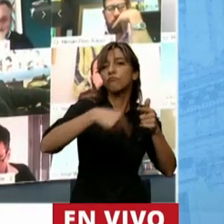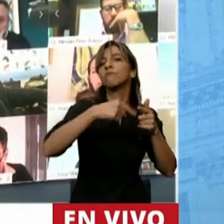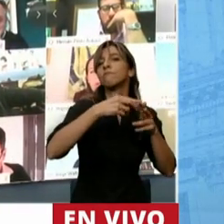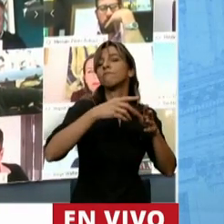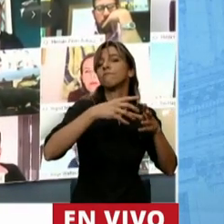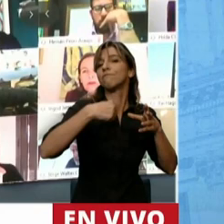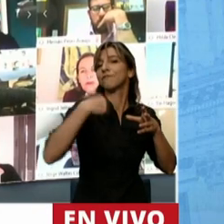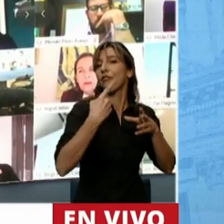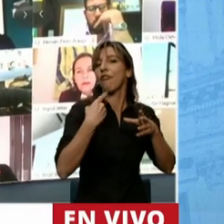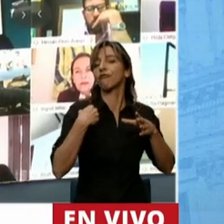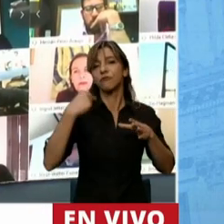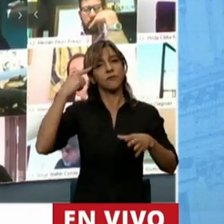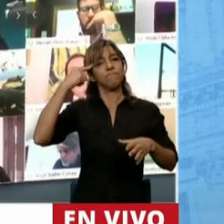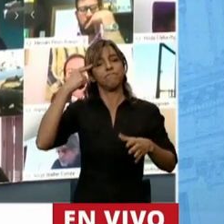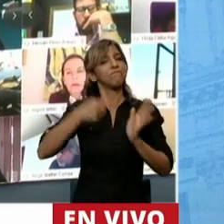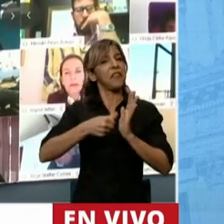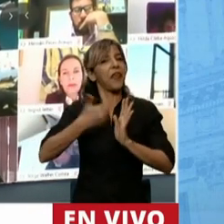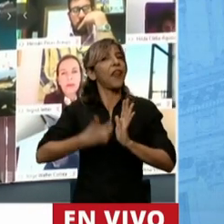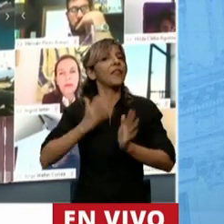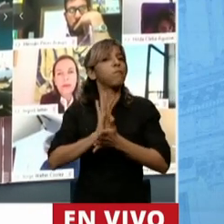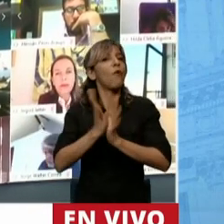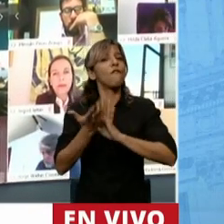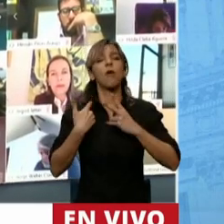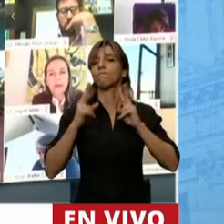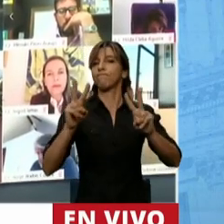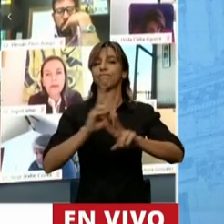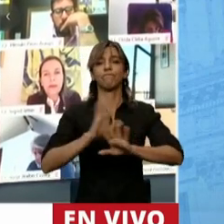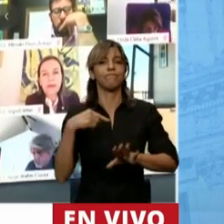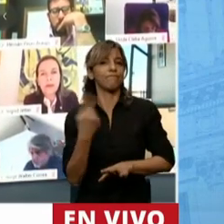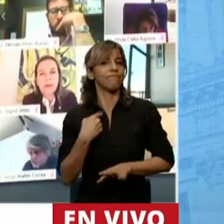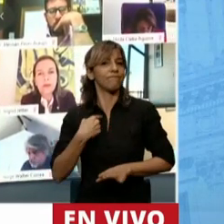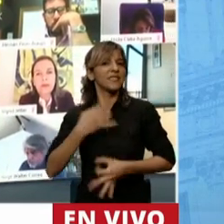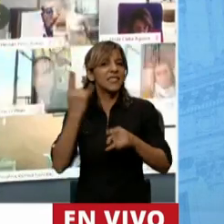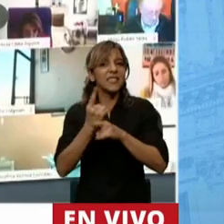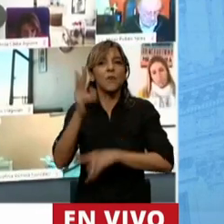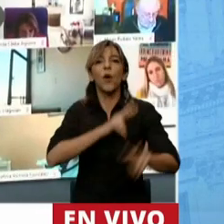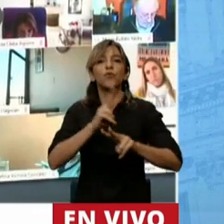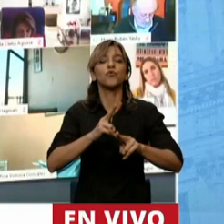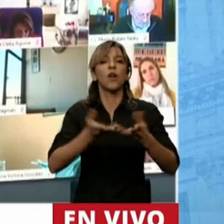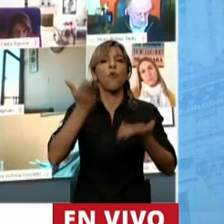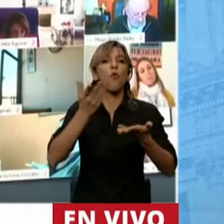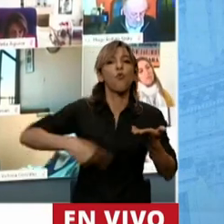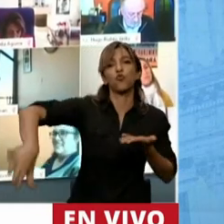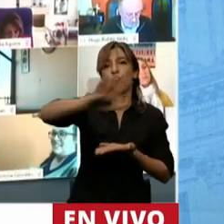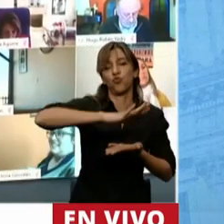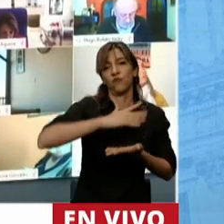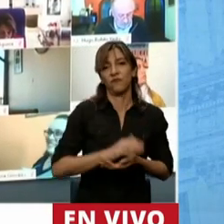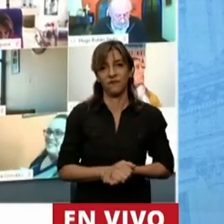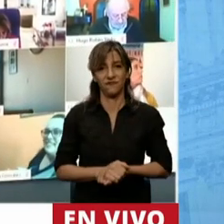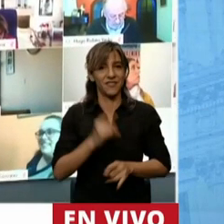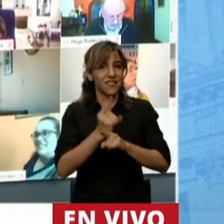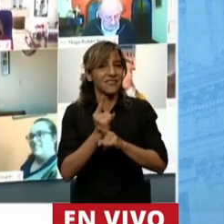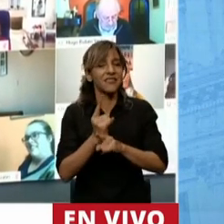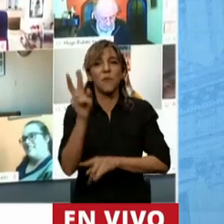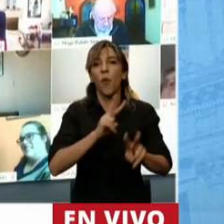banderas nuestra doctrina nuestra identidad la justicia social la independencia económica y la soberanía política somos militantes